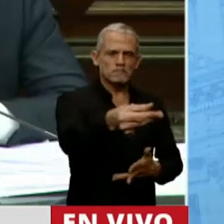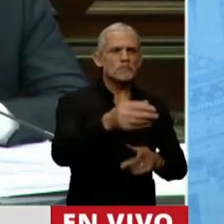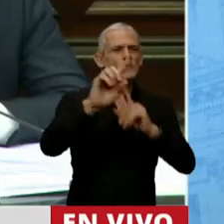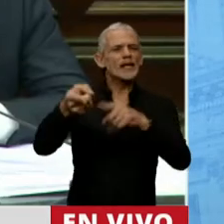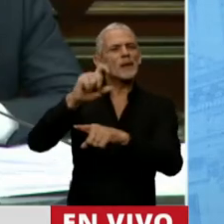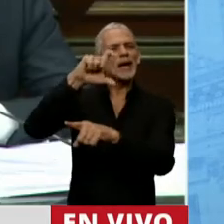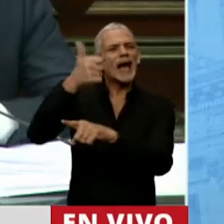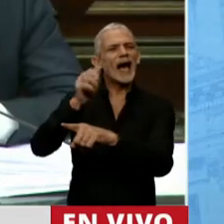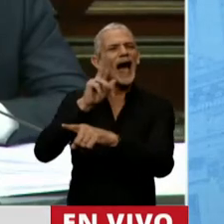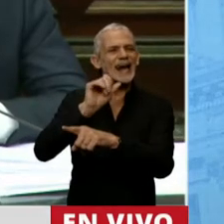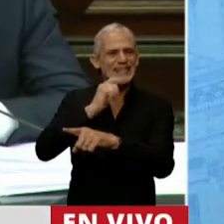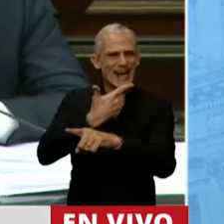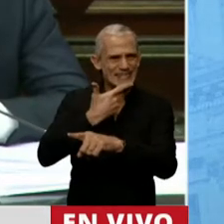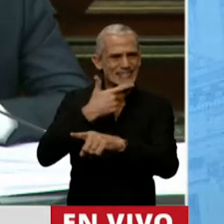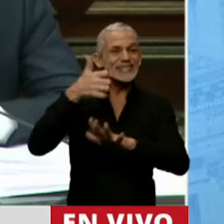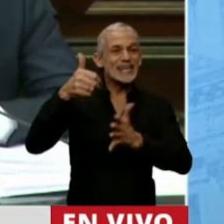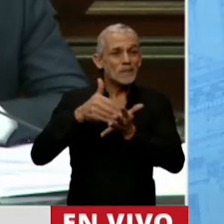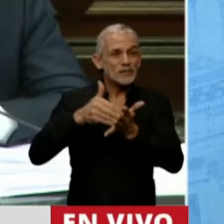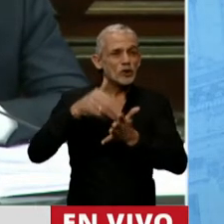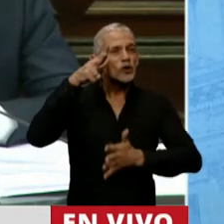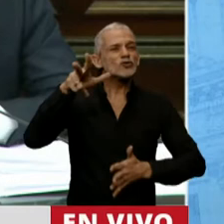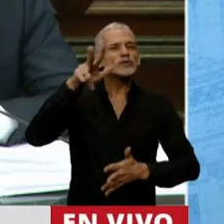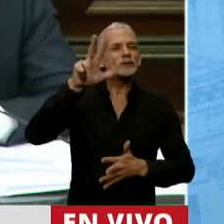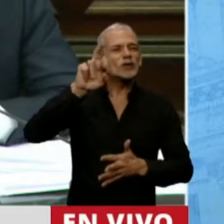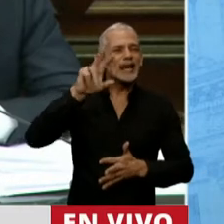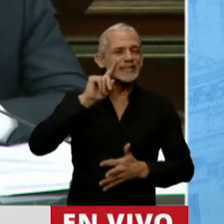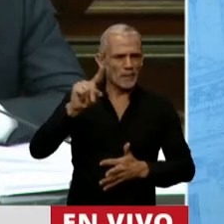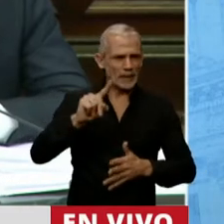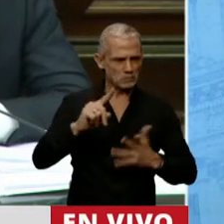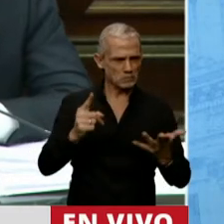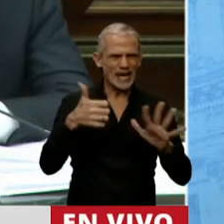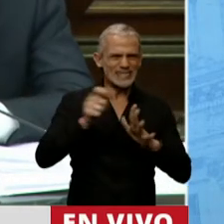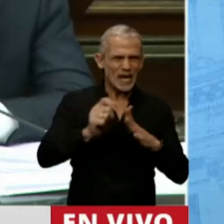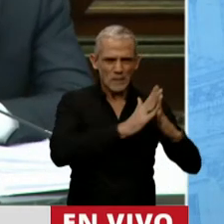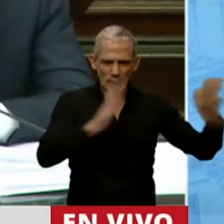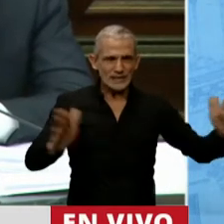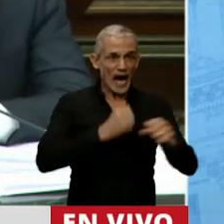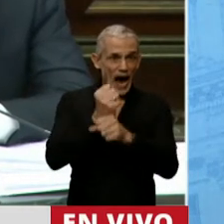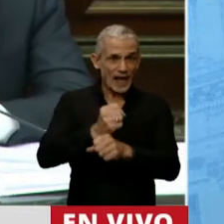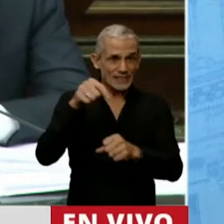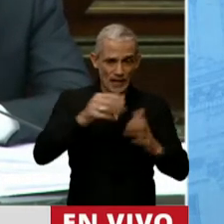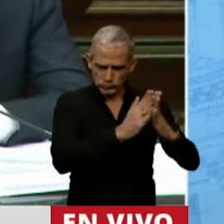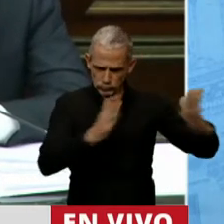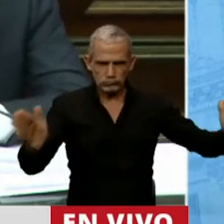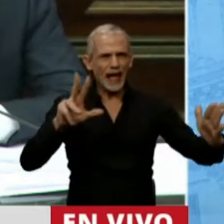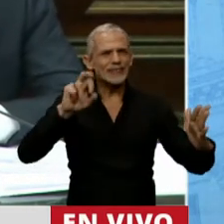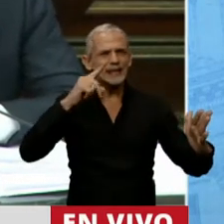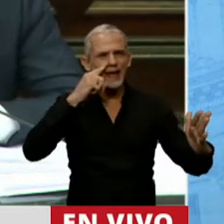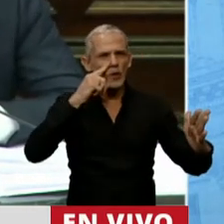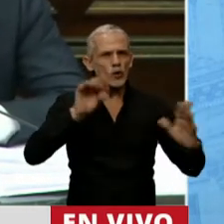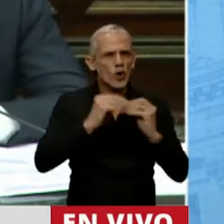Cáritas, 6.830.000 pesos. Es decir, un total en seis meses, hasta el 30 de junio,